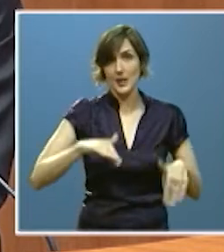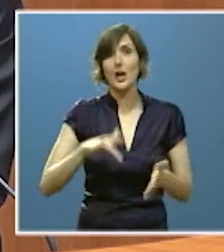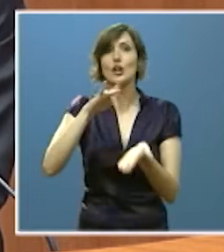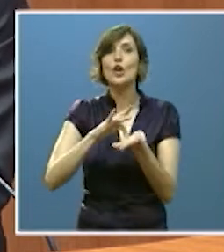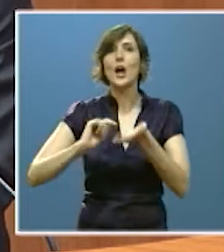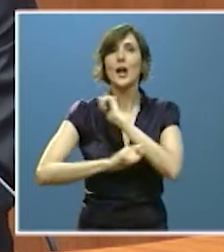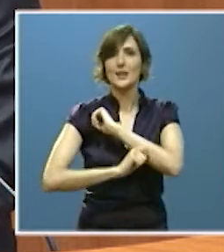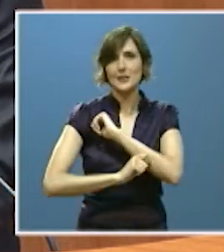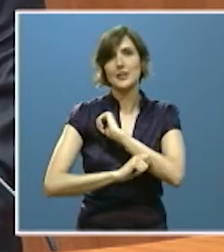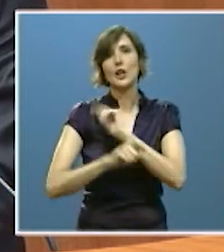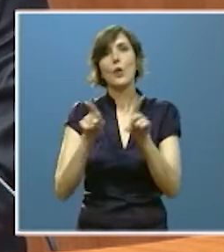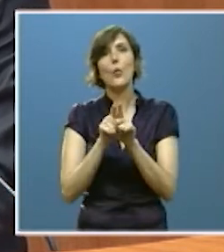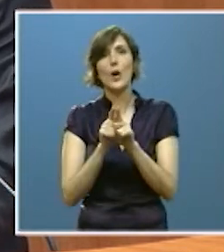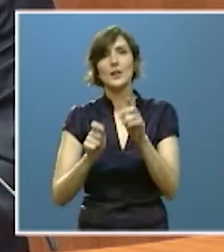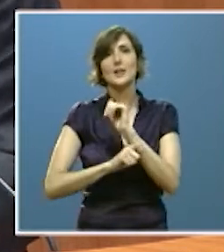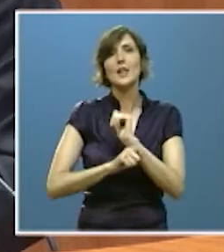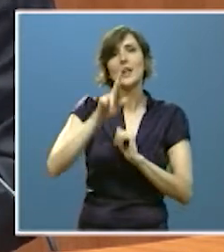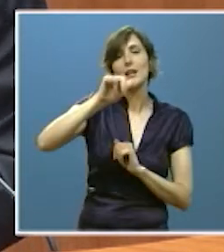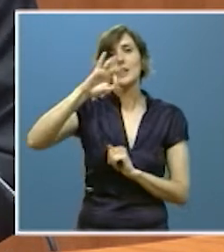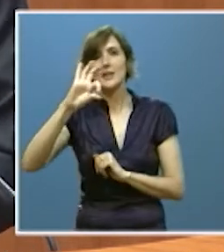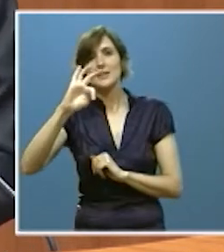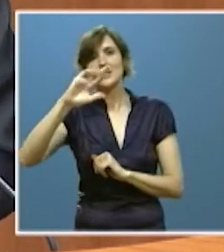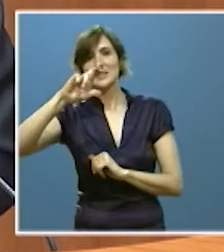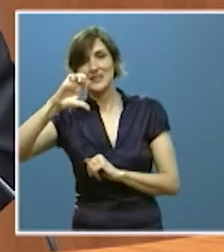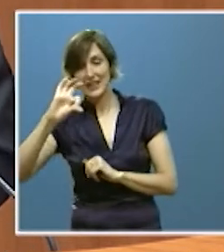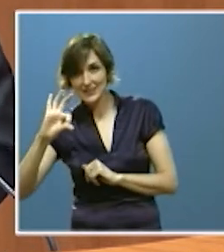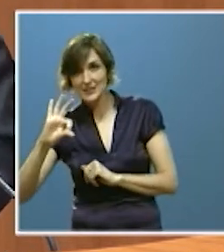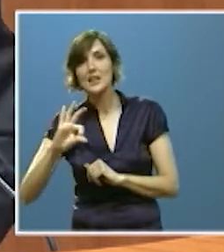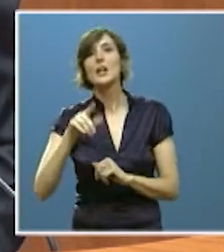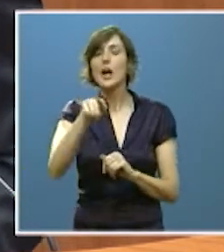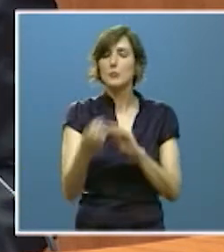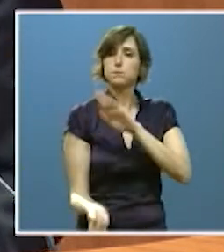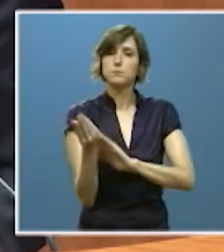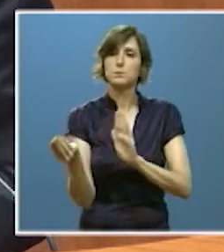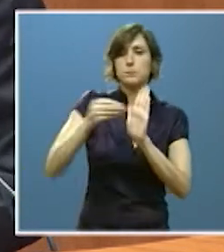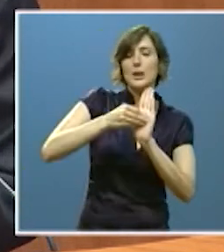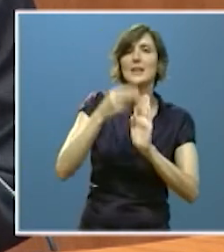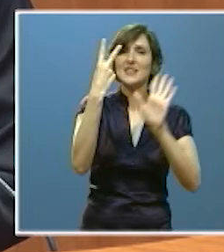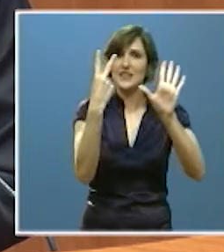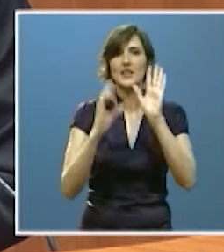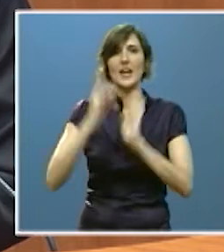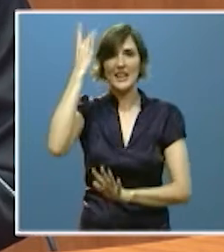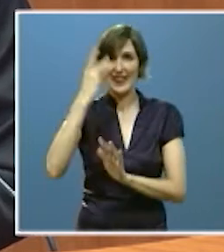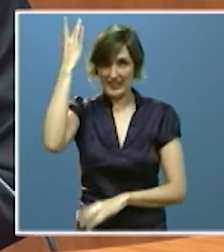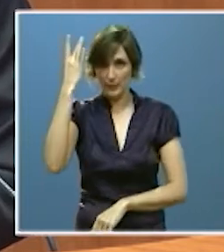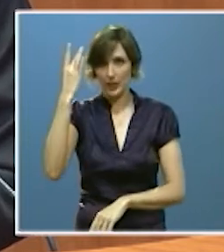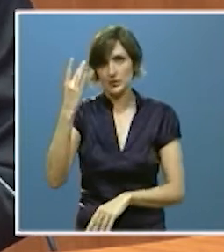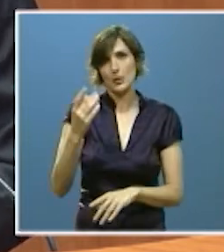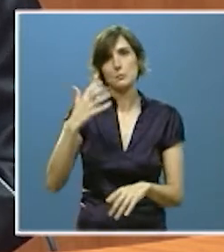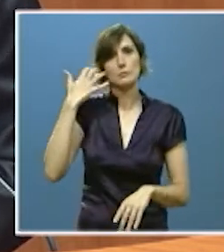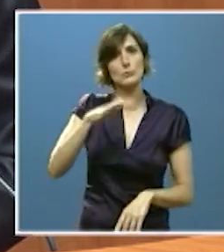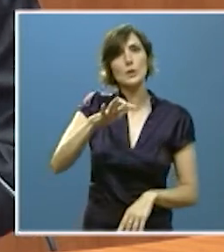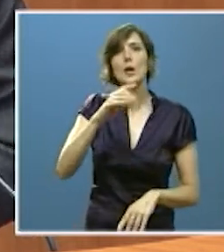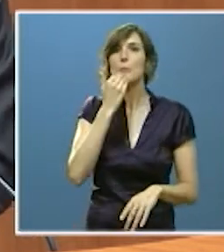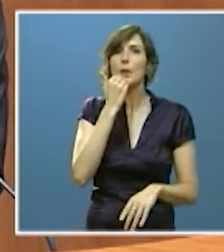Estrategia de Especialización Inteligente RIS-3, a la que hemos incorporado siete iniciativas singulares en áreas como